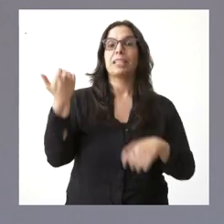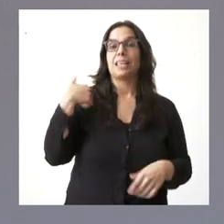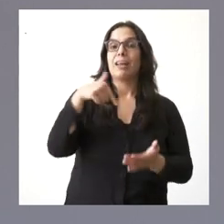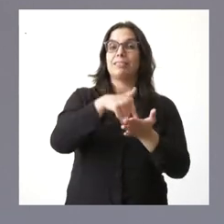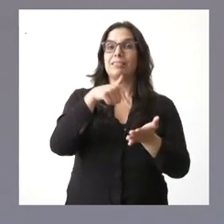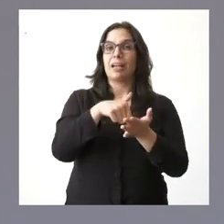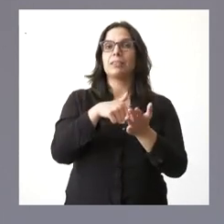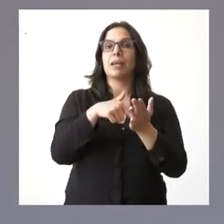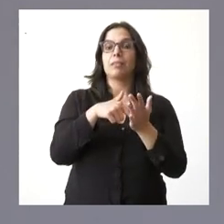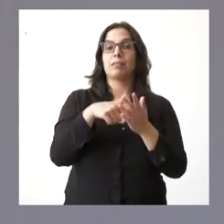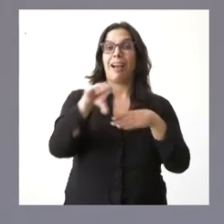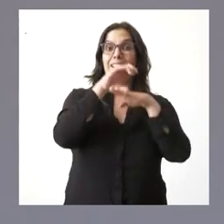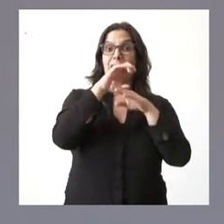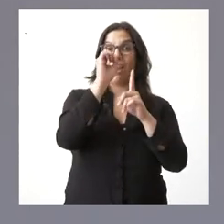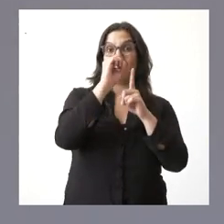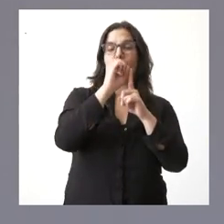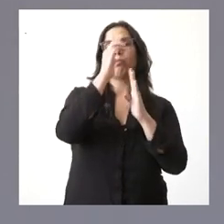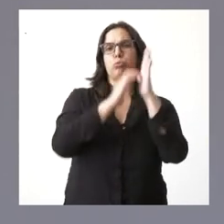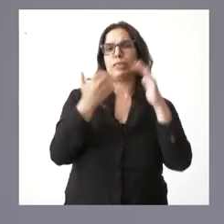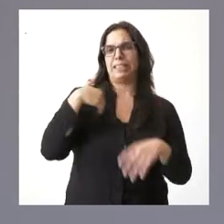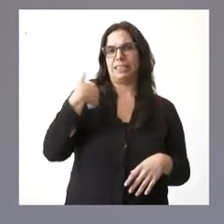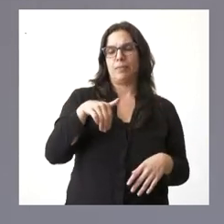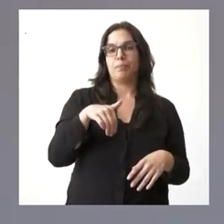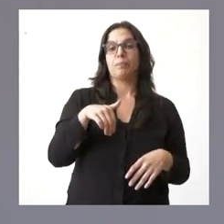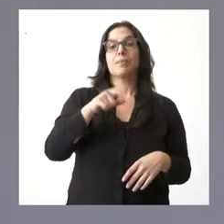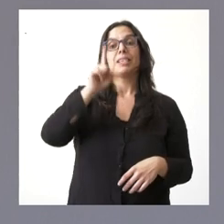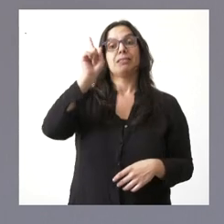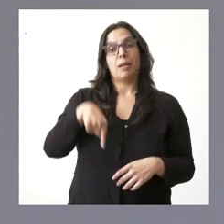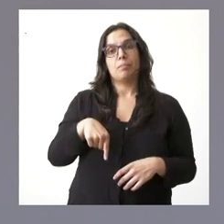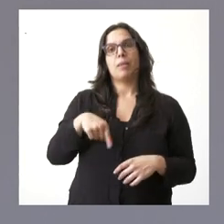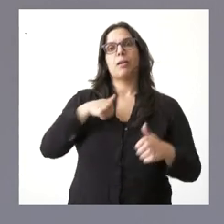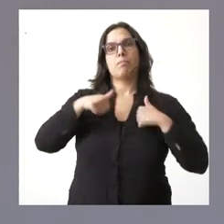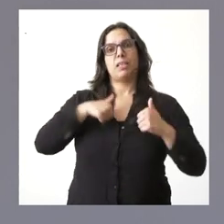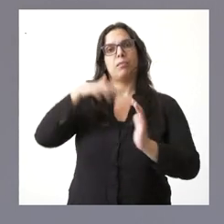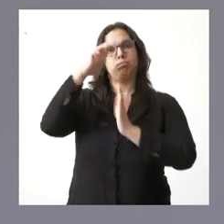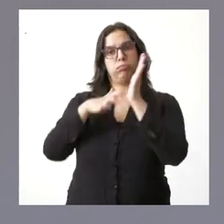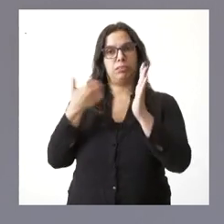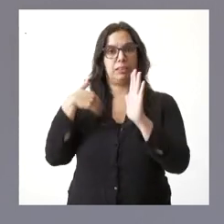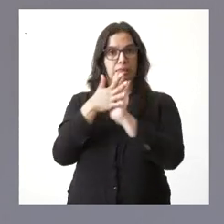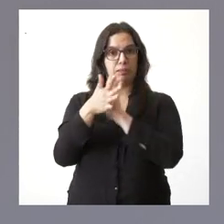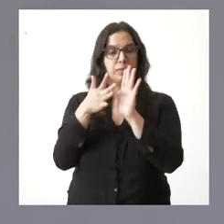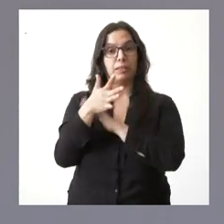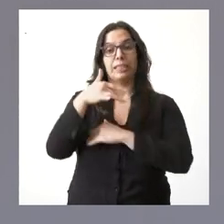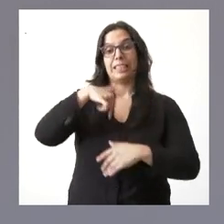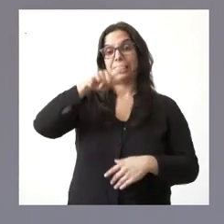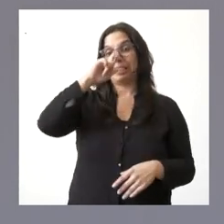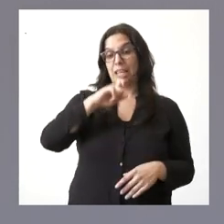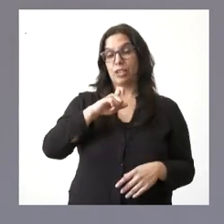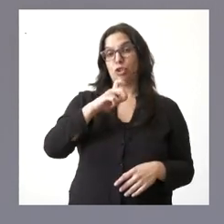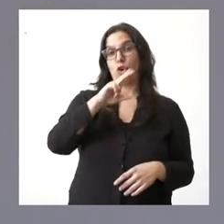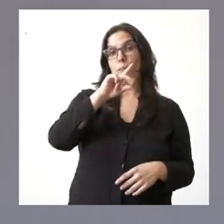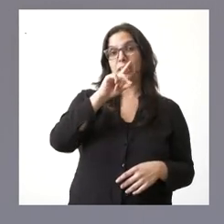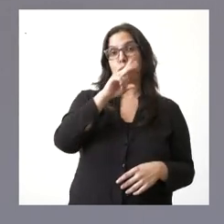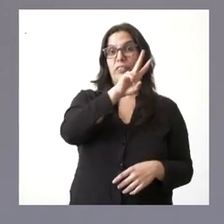universitarias de grado. Hemos comenzado con la reducción también de los másteres y, entre este año 2021